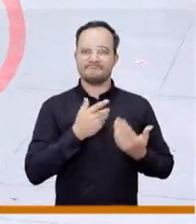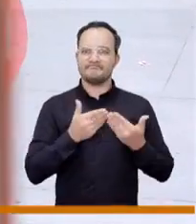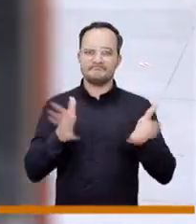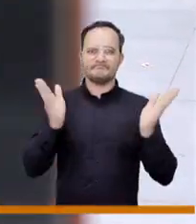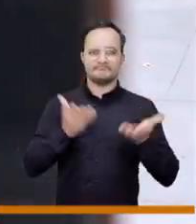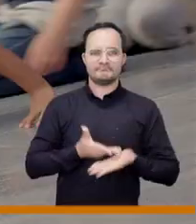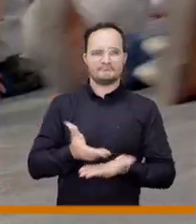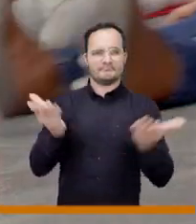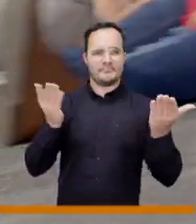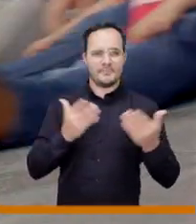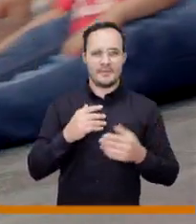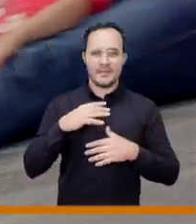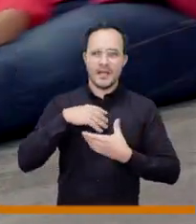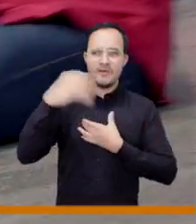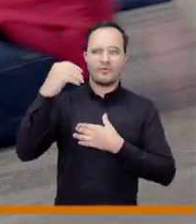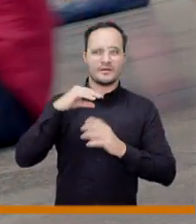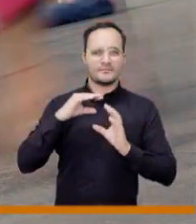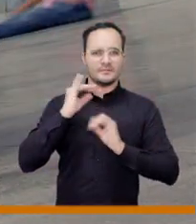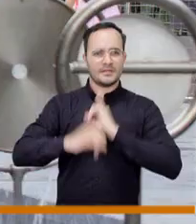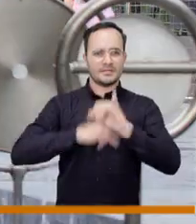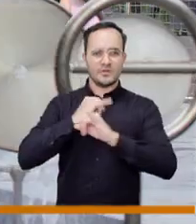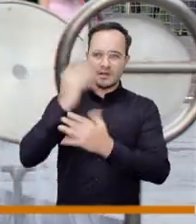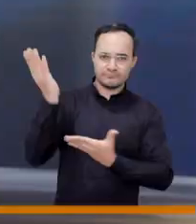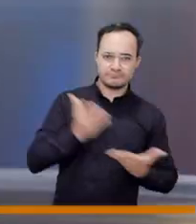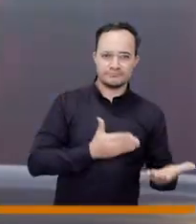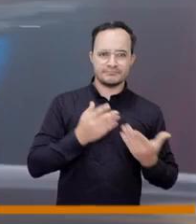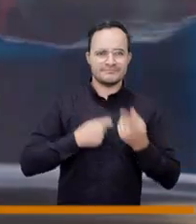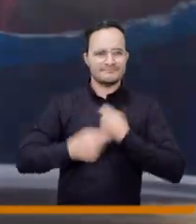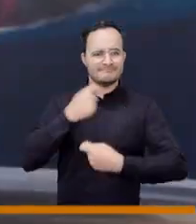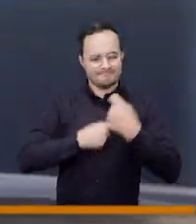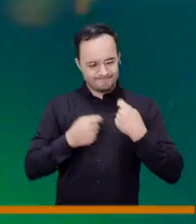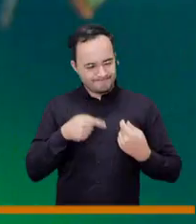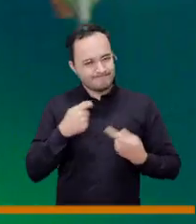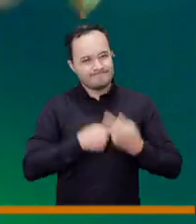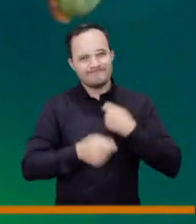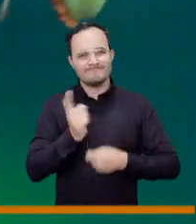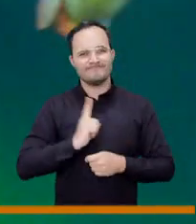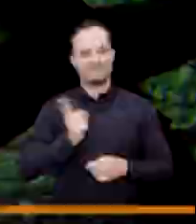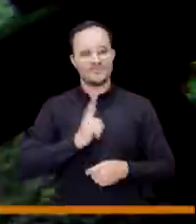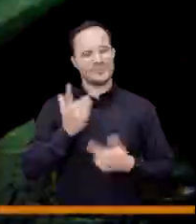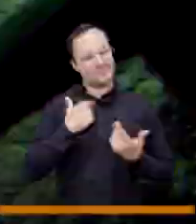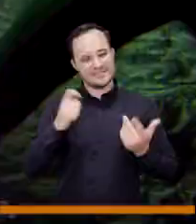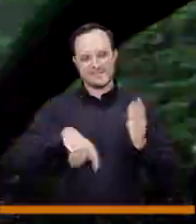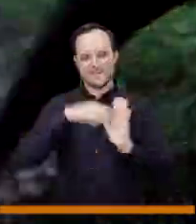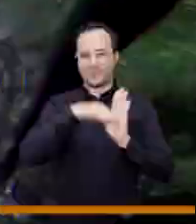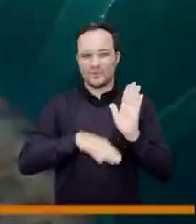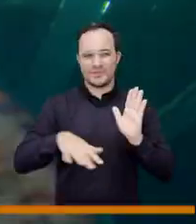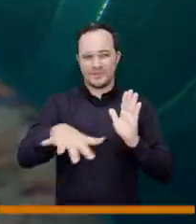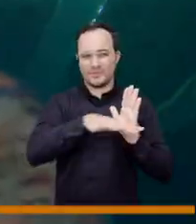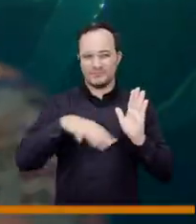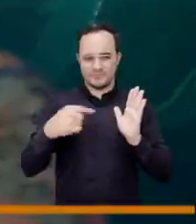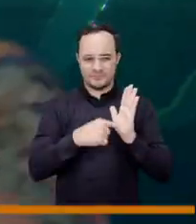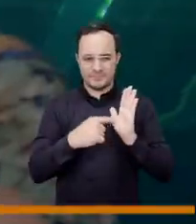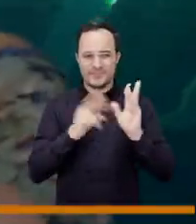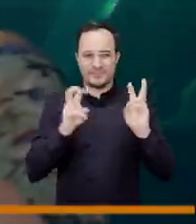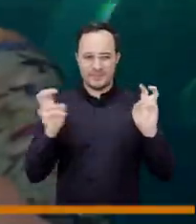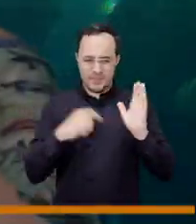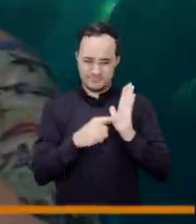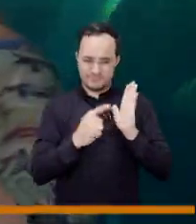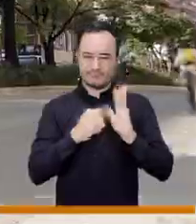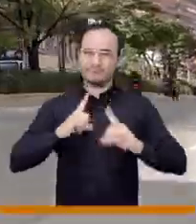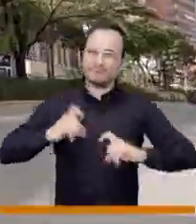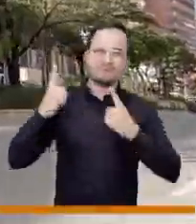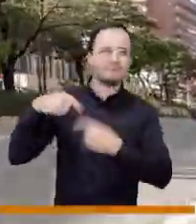no se vendió al público no se vendió al exterior entonces nosotros decimos tenemos que fortalecer la política pública del turismo